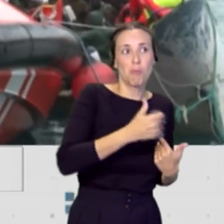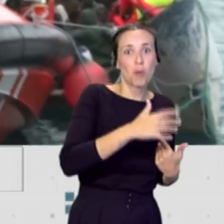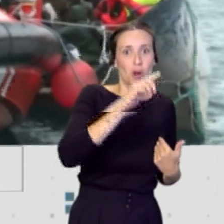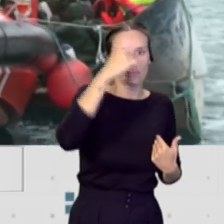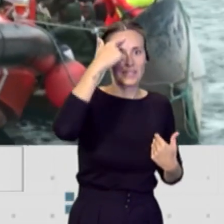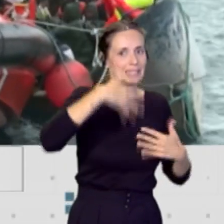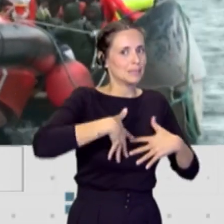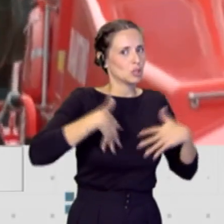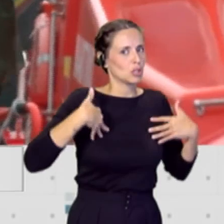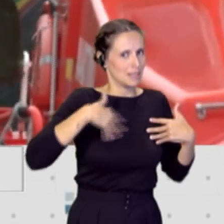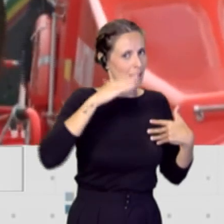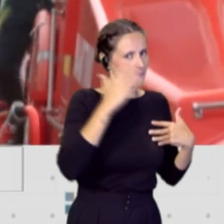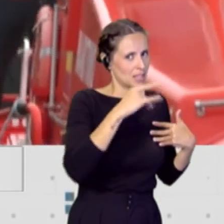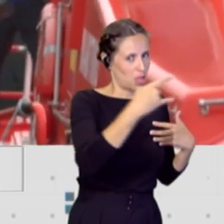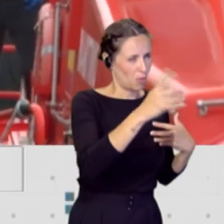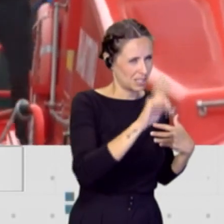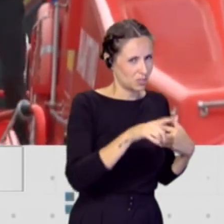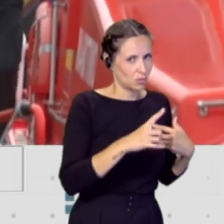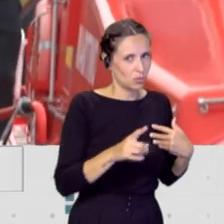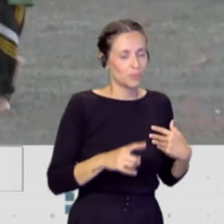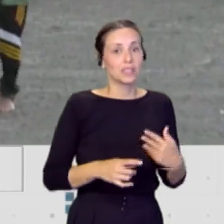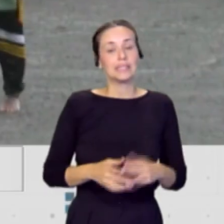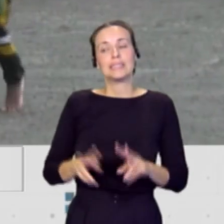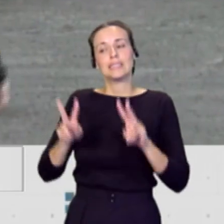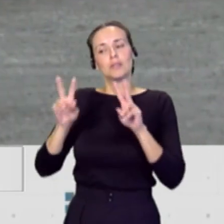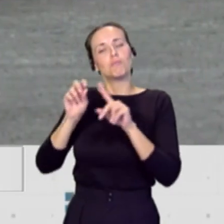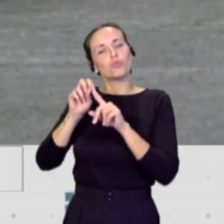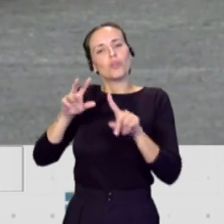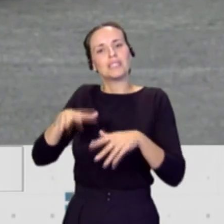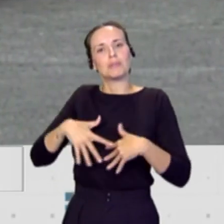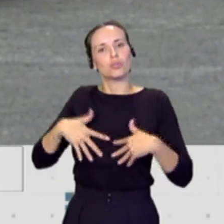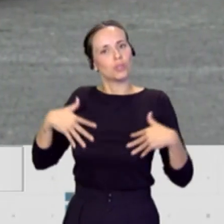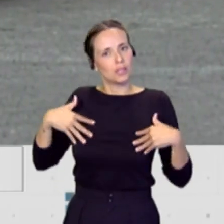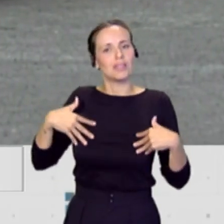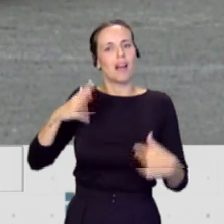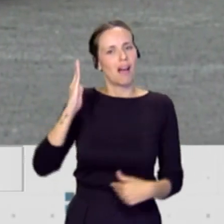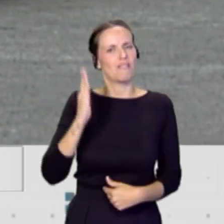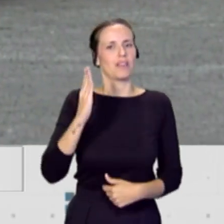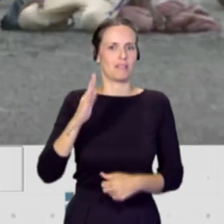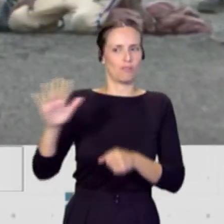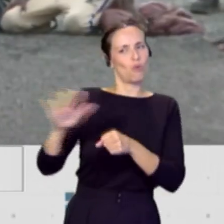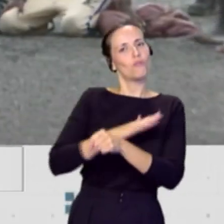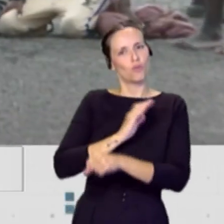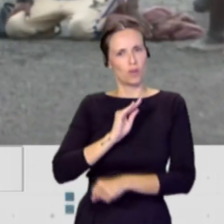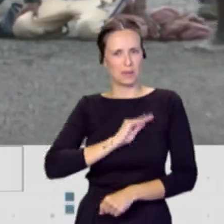Tiene varios costes, tiene varios, el coste emocional es un coste importante, porque llega el momento que te